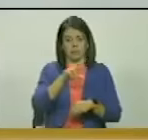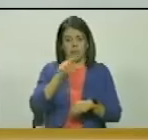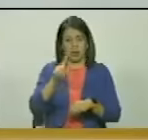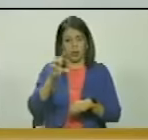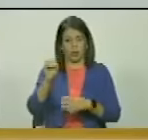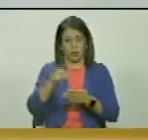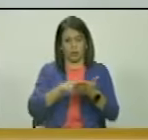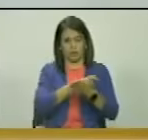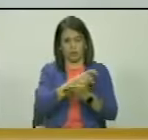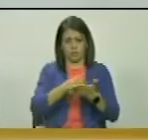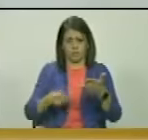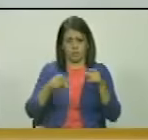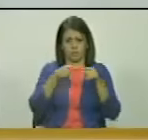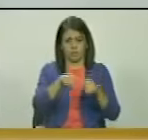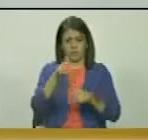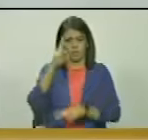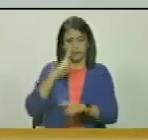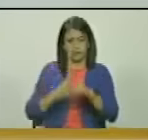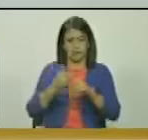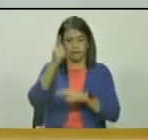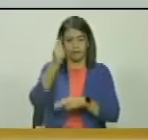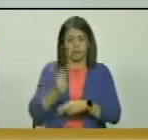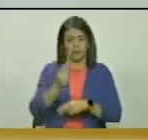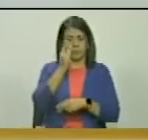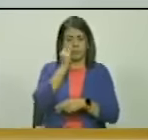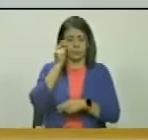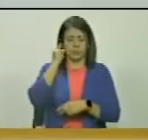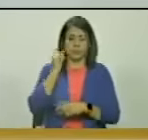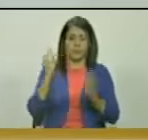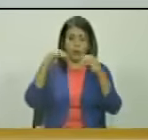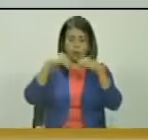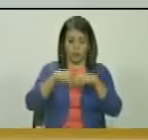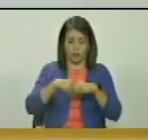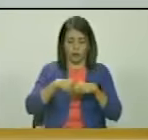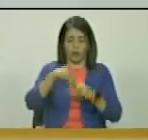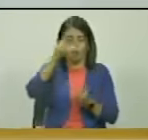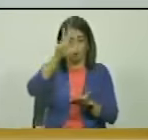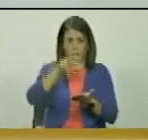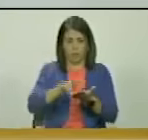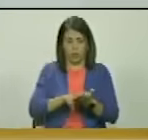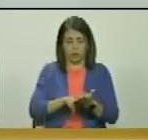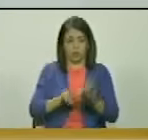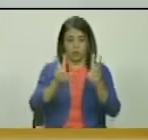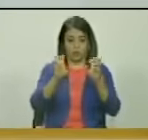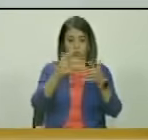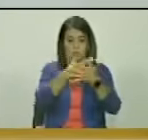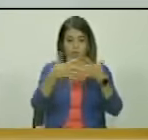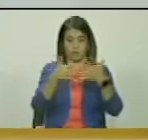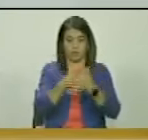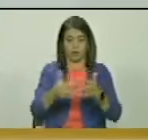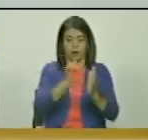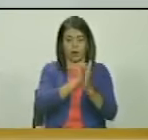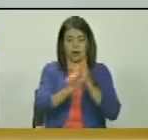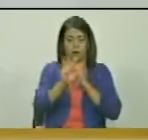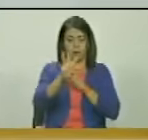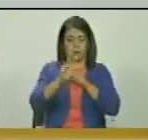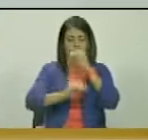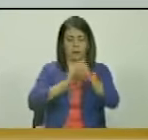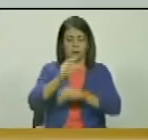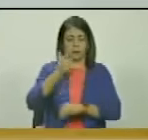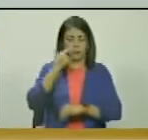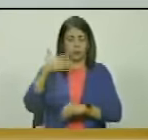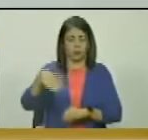viciados de nulidad las honorables diputadas y los honorables diputados que estén a favor de la nueva redacción del artículo cuarto se van a